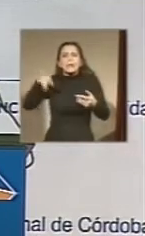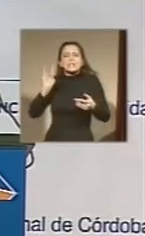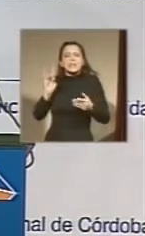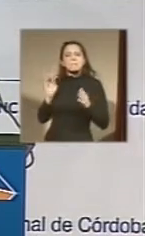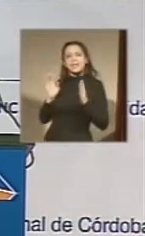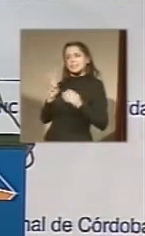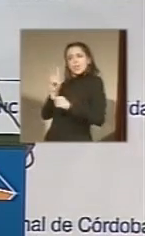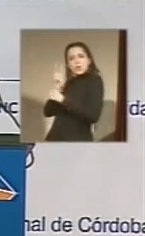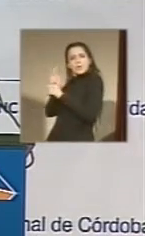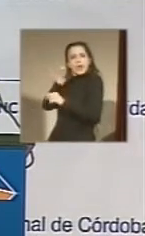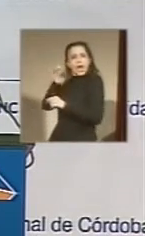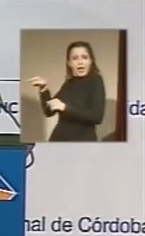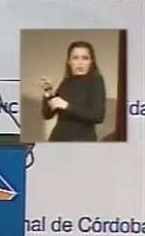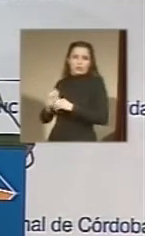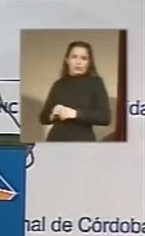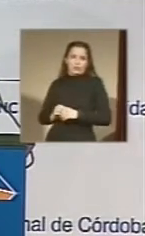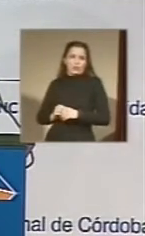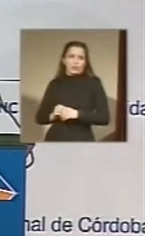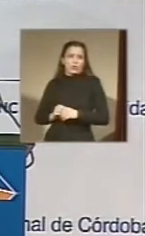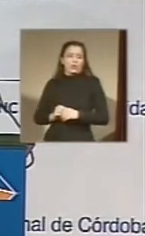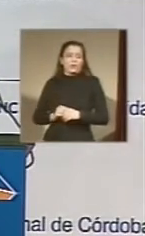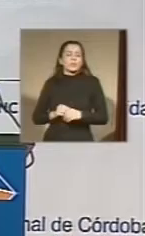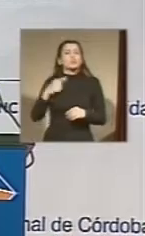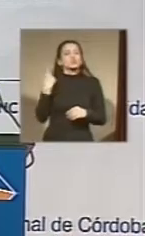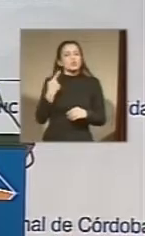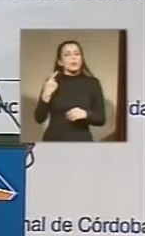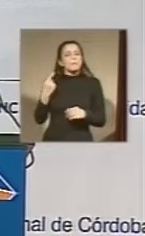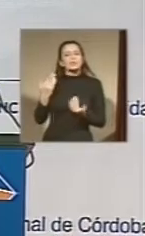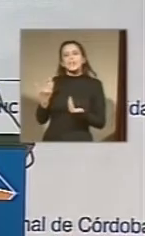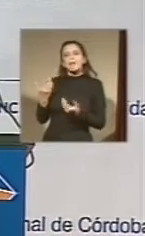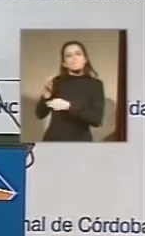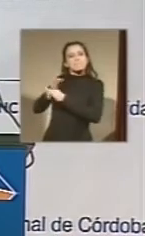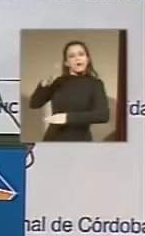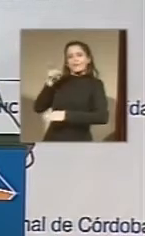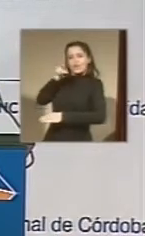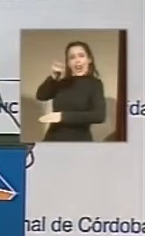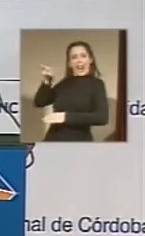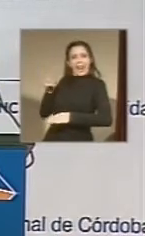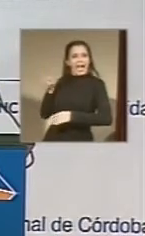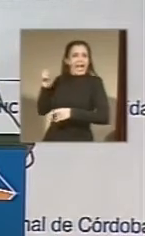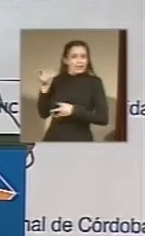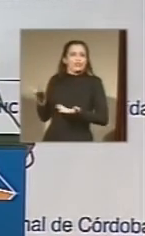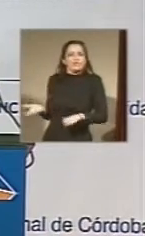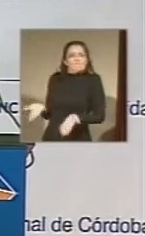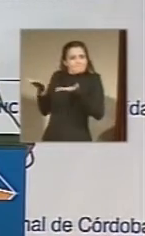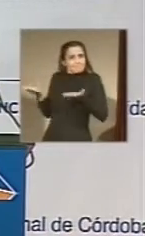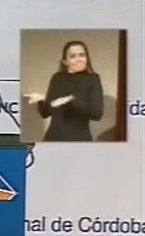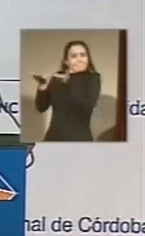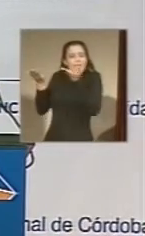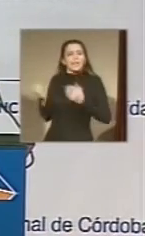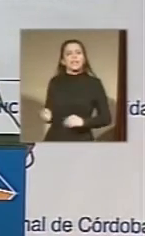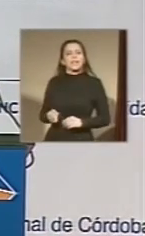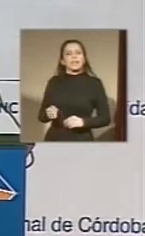del Gobierno Provincial. Vamos a jerarquizar desde lo profesional y desde lo salarial